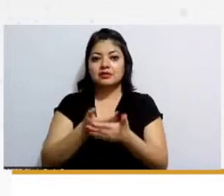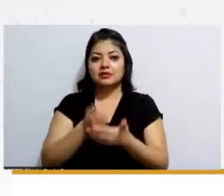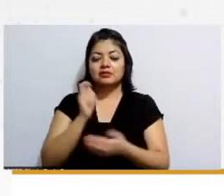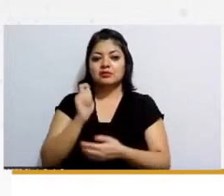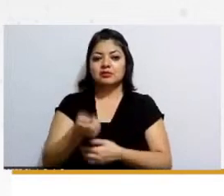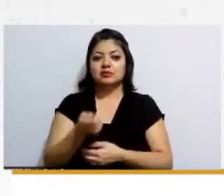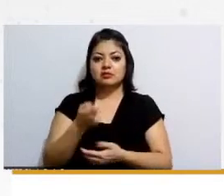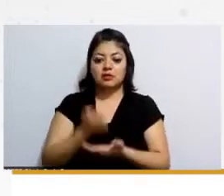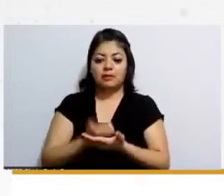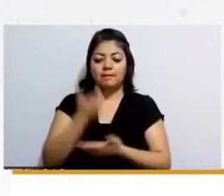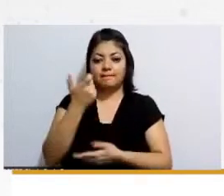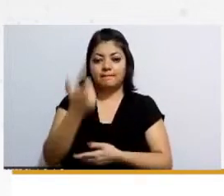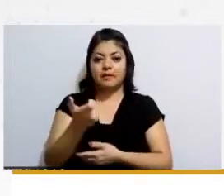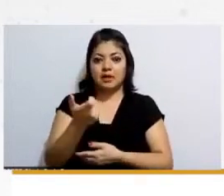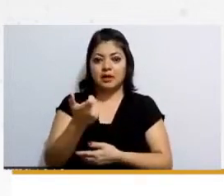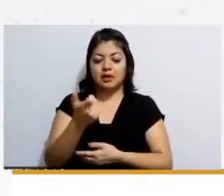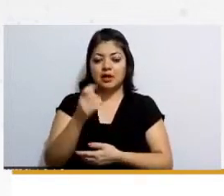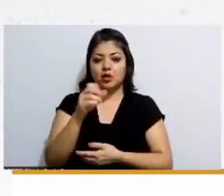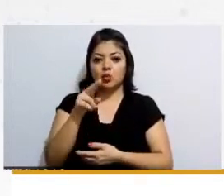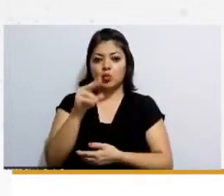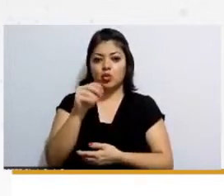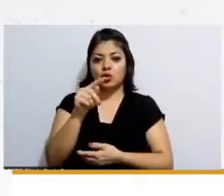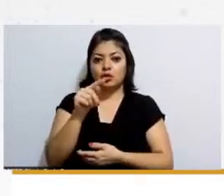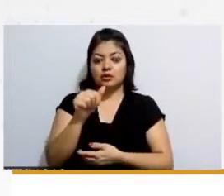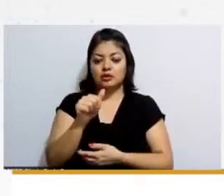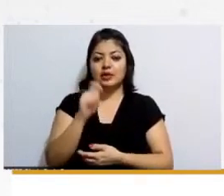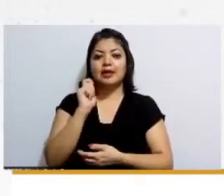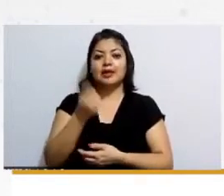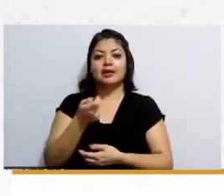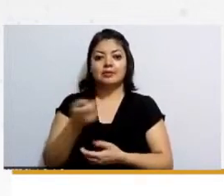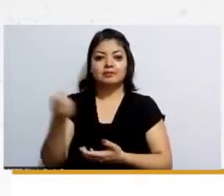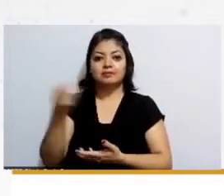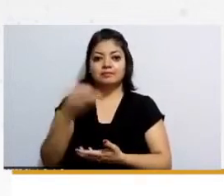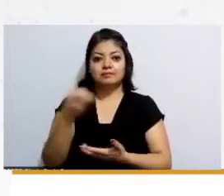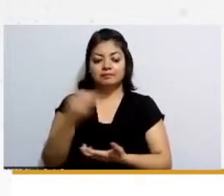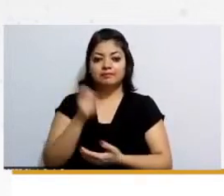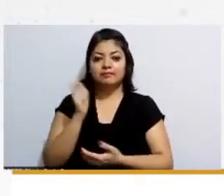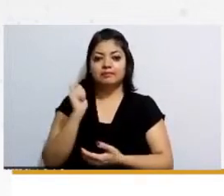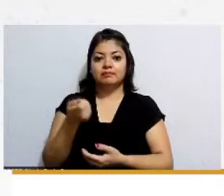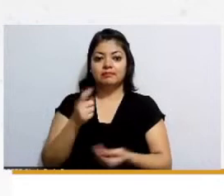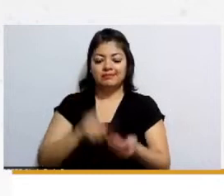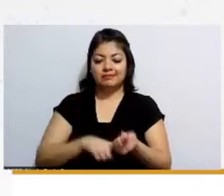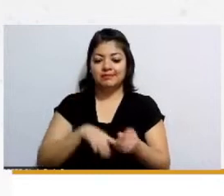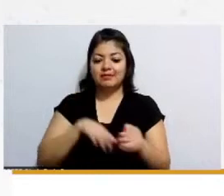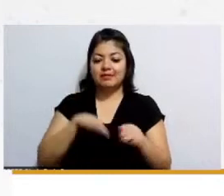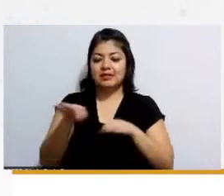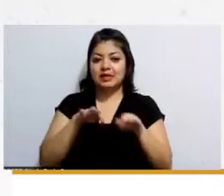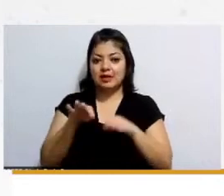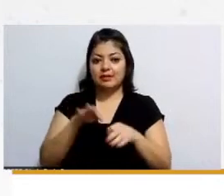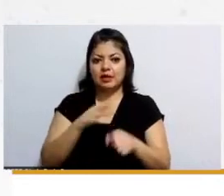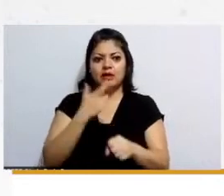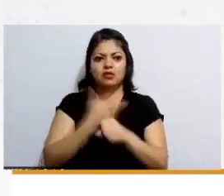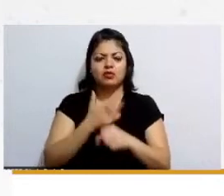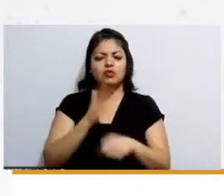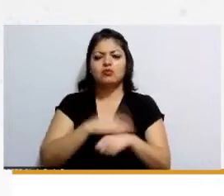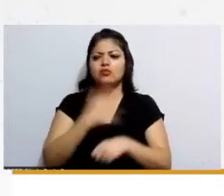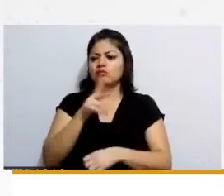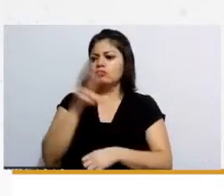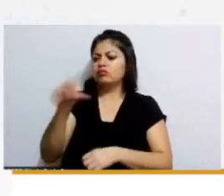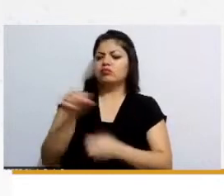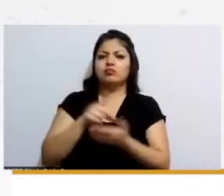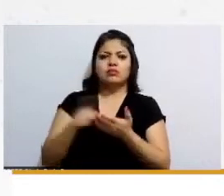una cuota estás aportando una cuota como trabajador y por qué te están negando este derecho